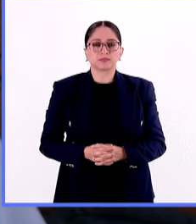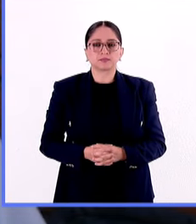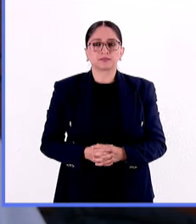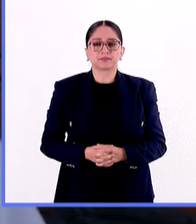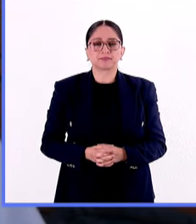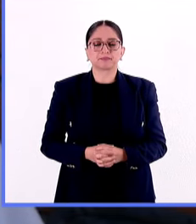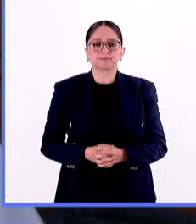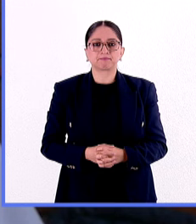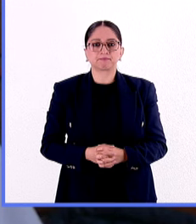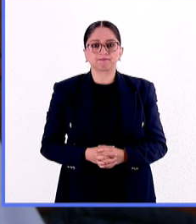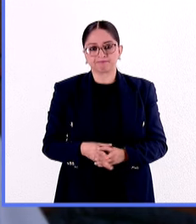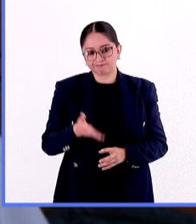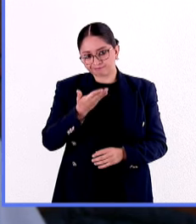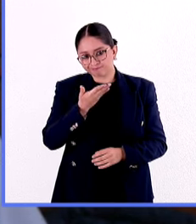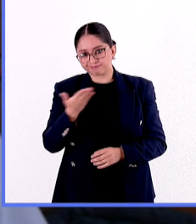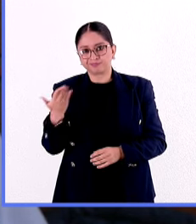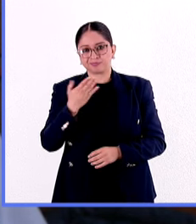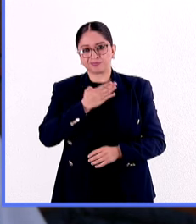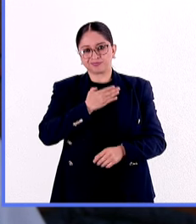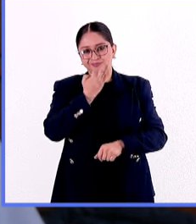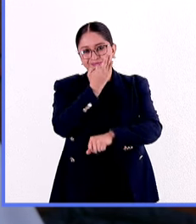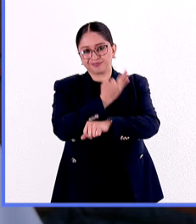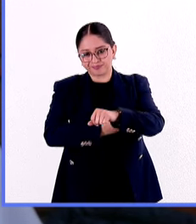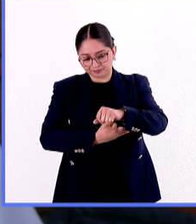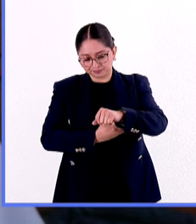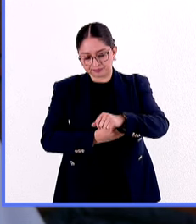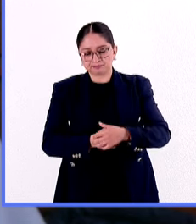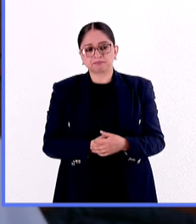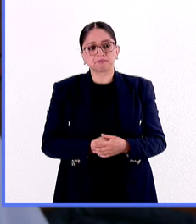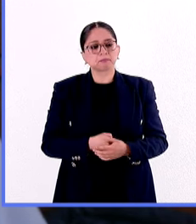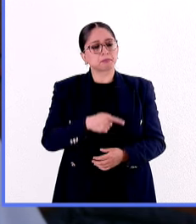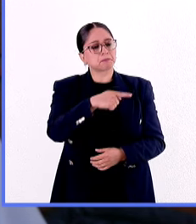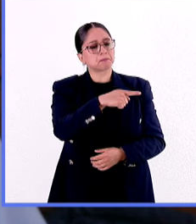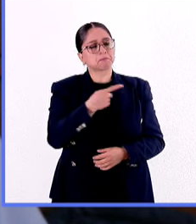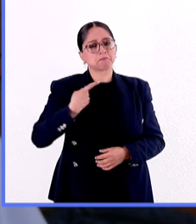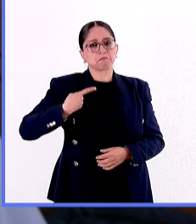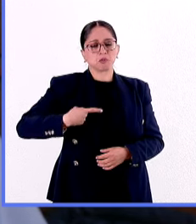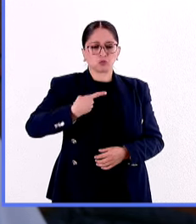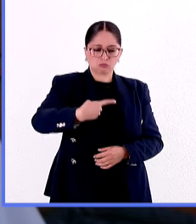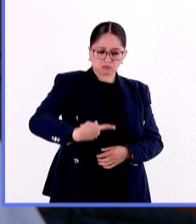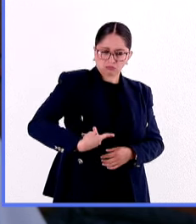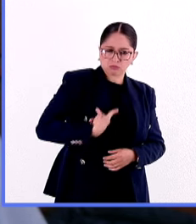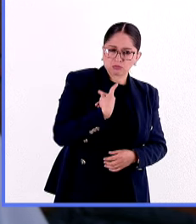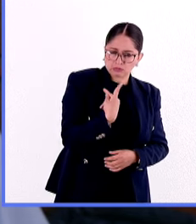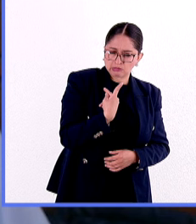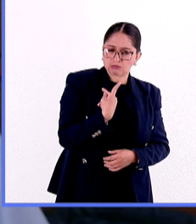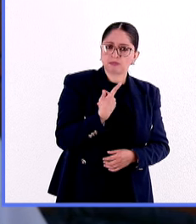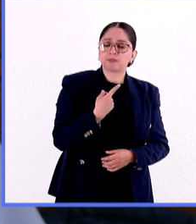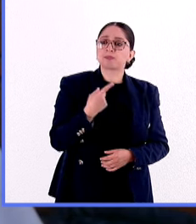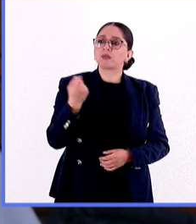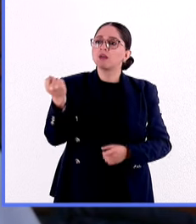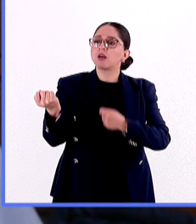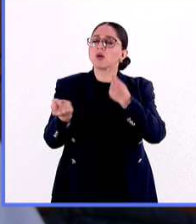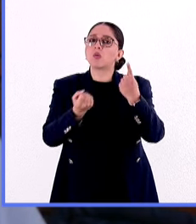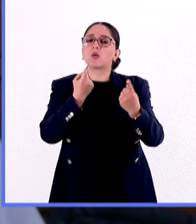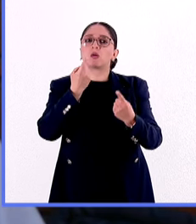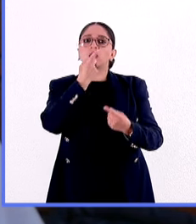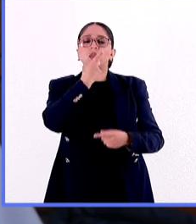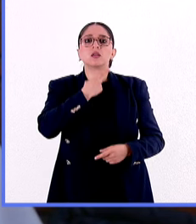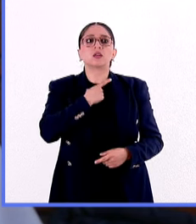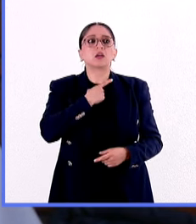Muy buenas tardes. Nuestro público nos pregunta, ¿por qué se dice que la pandemia está regresando?